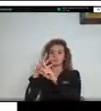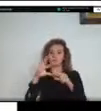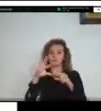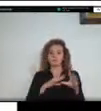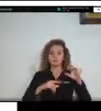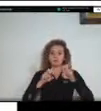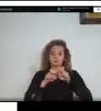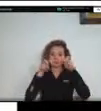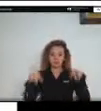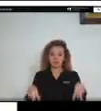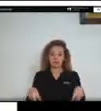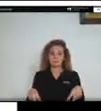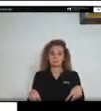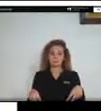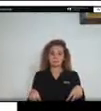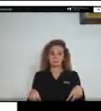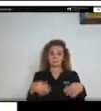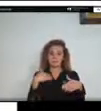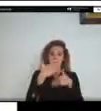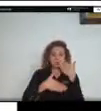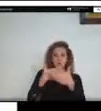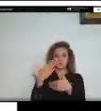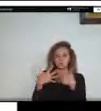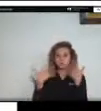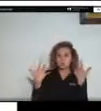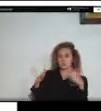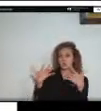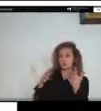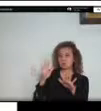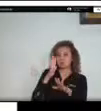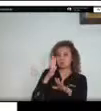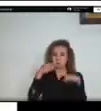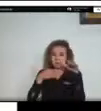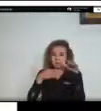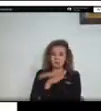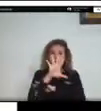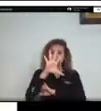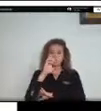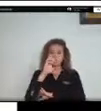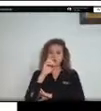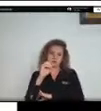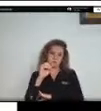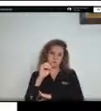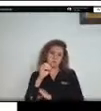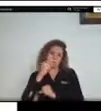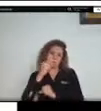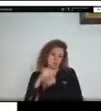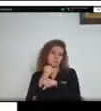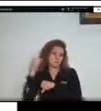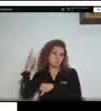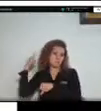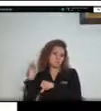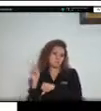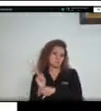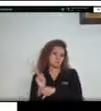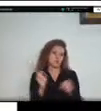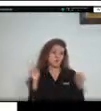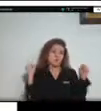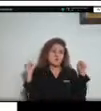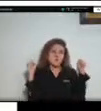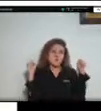50 años en nuestros páramos, páramos de sumapaz, páramos de chingaza, en donde esta especie proveniente de Europa